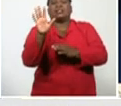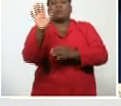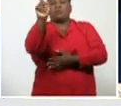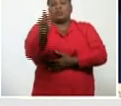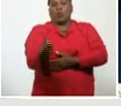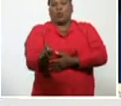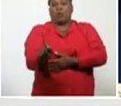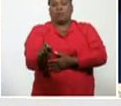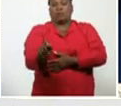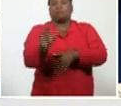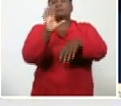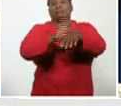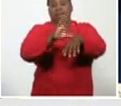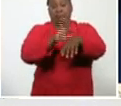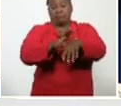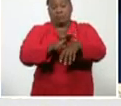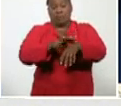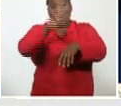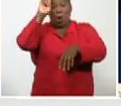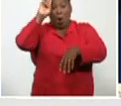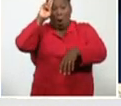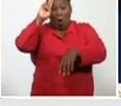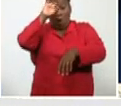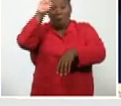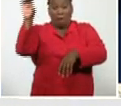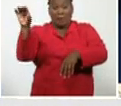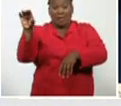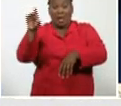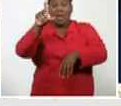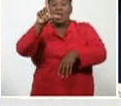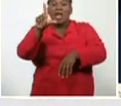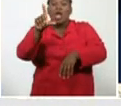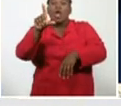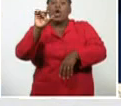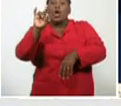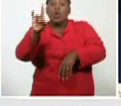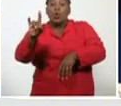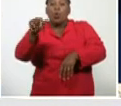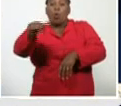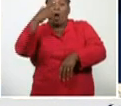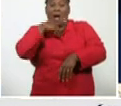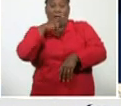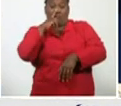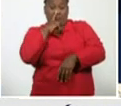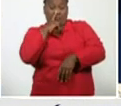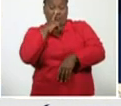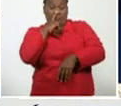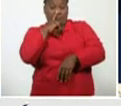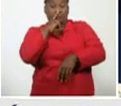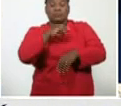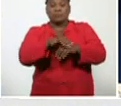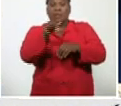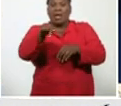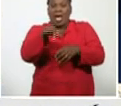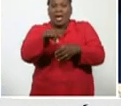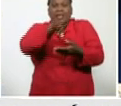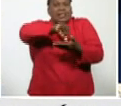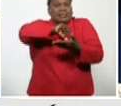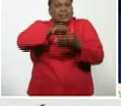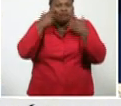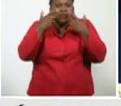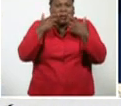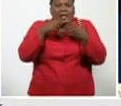infectados, en un hospital, Wuhan, que sabemos, que fue el epicentro, de la, de la pandemia, en sus inicios,